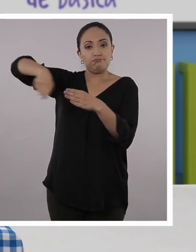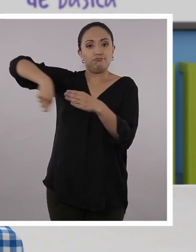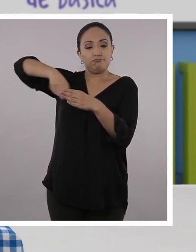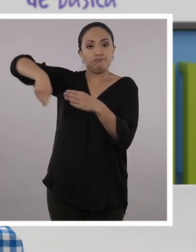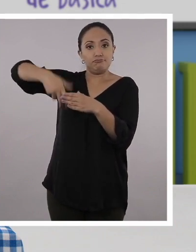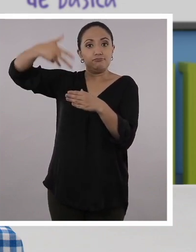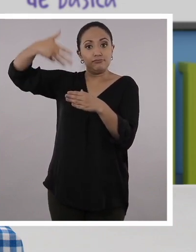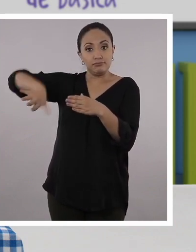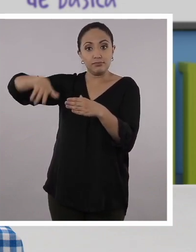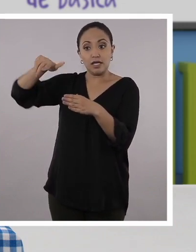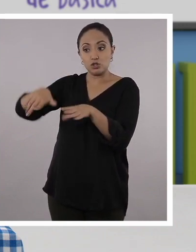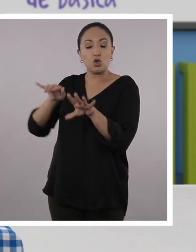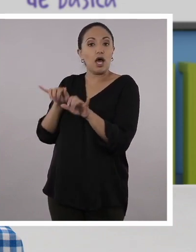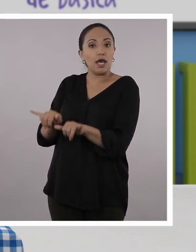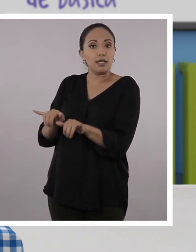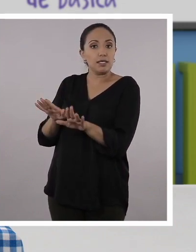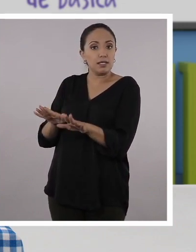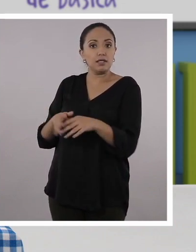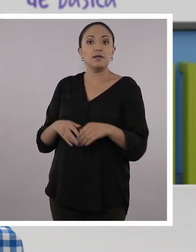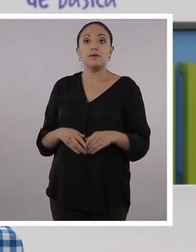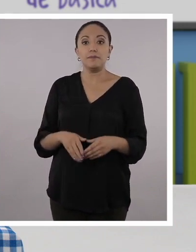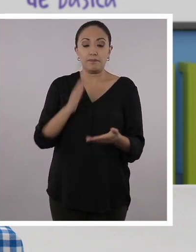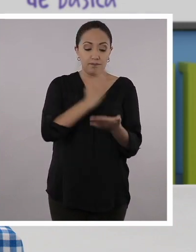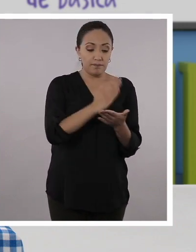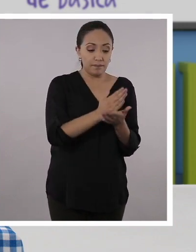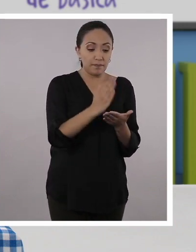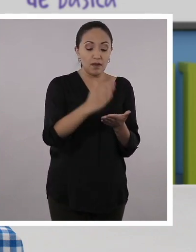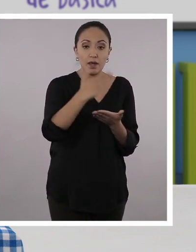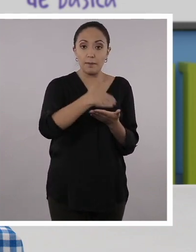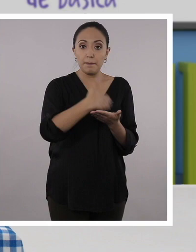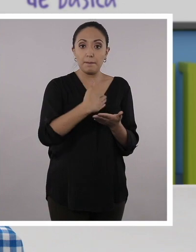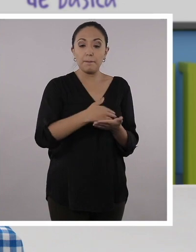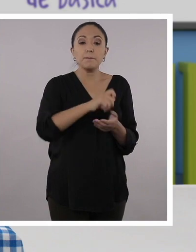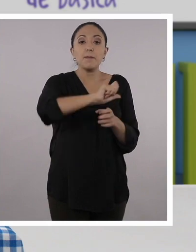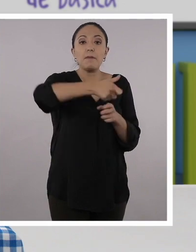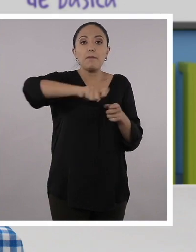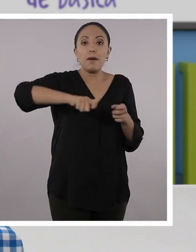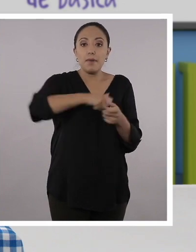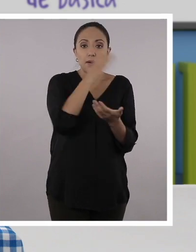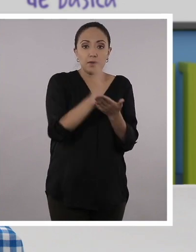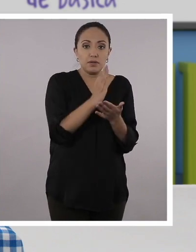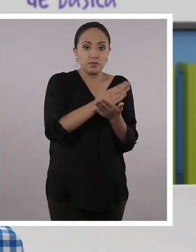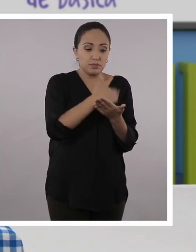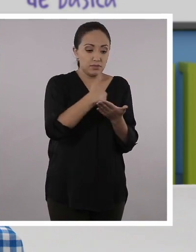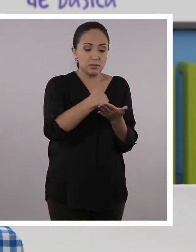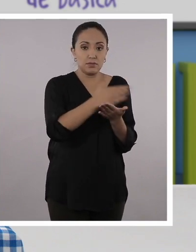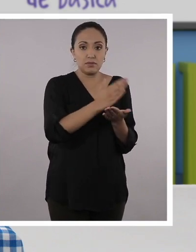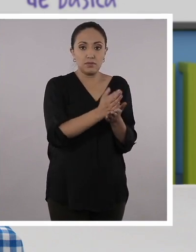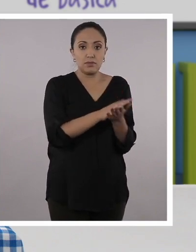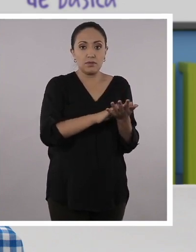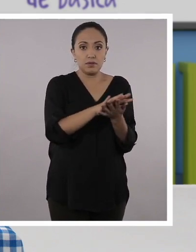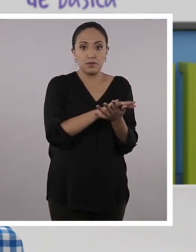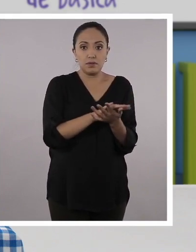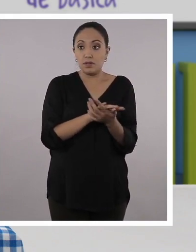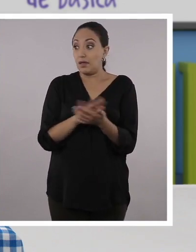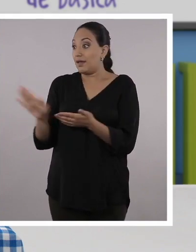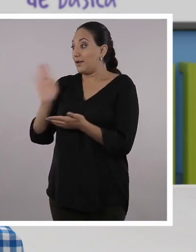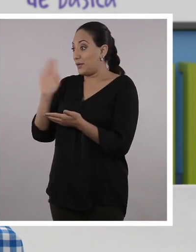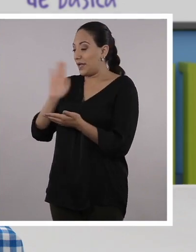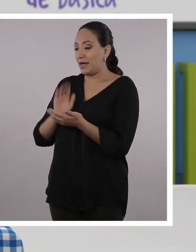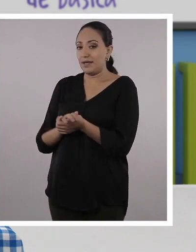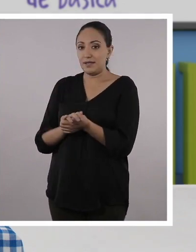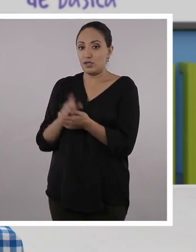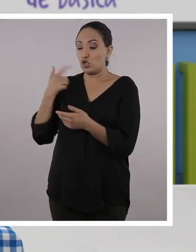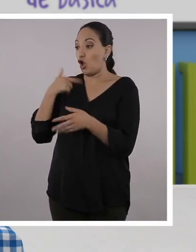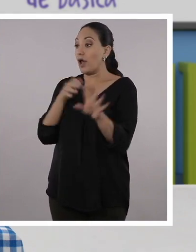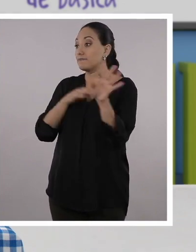y eso lo dejan ahí reposar. Cortan las papitas bien cortaditas, bien lavadas, así como esta. Santi, ¿qué tal? ¿Cómo